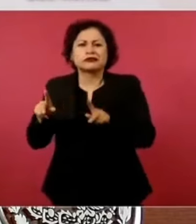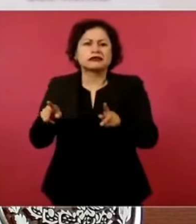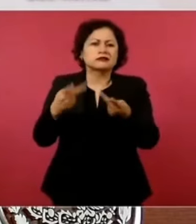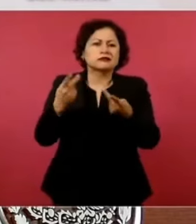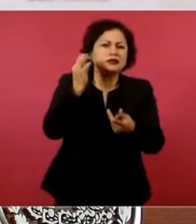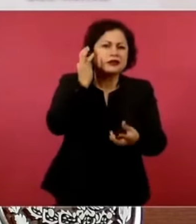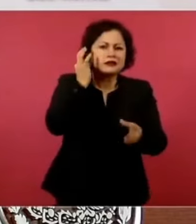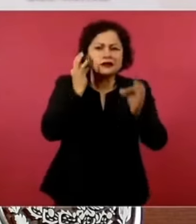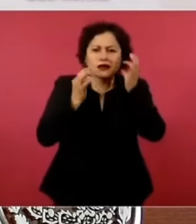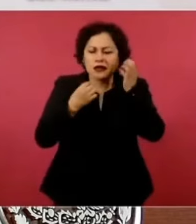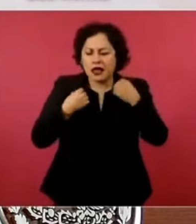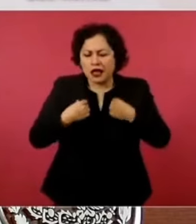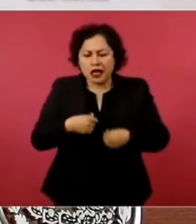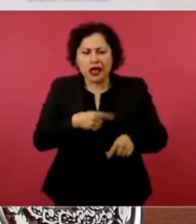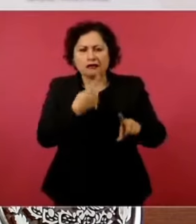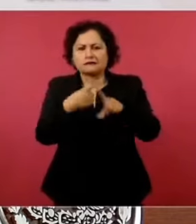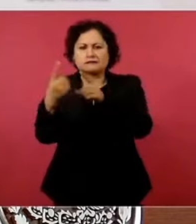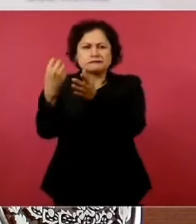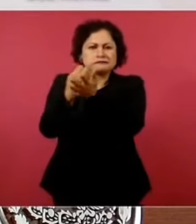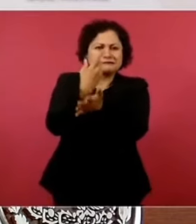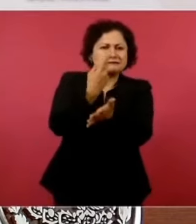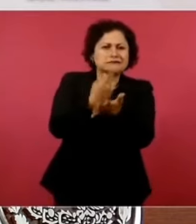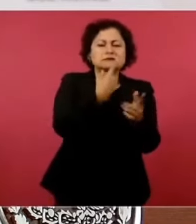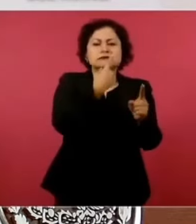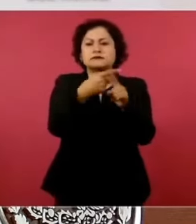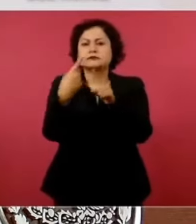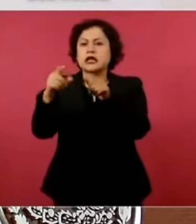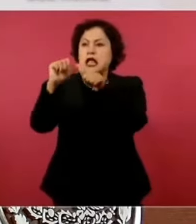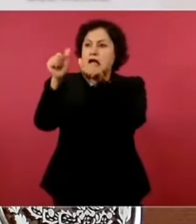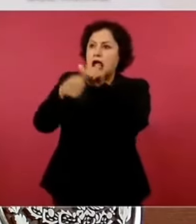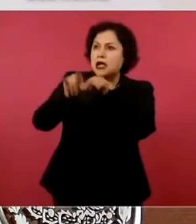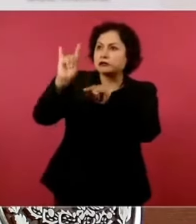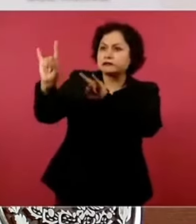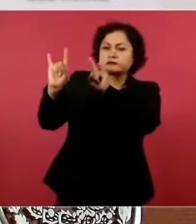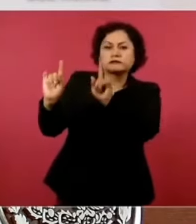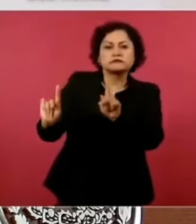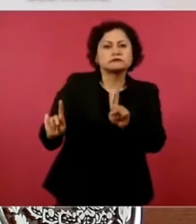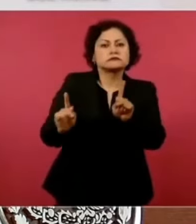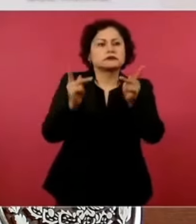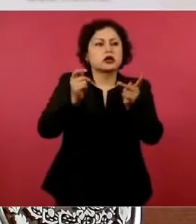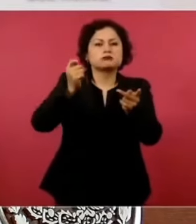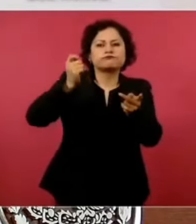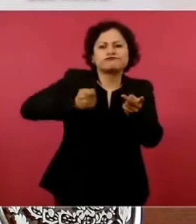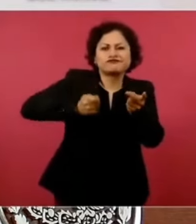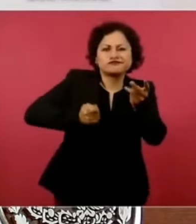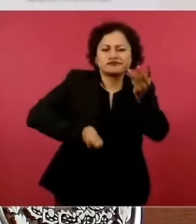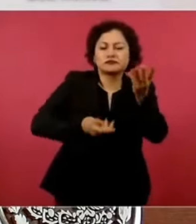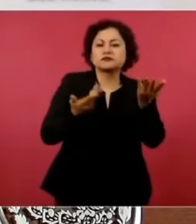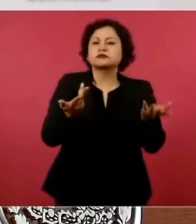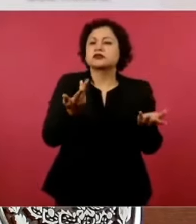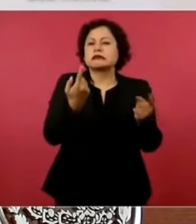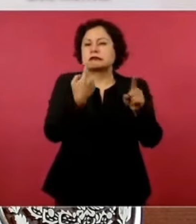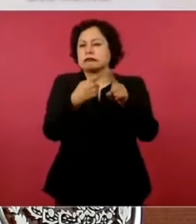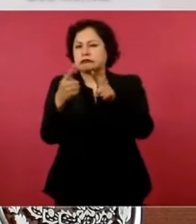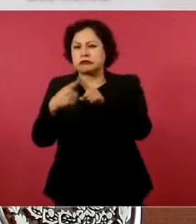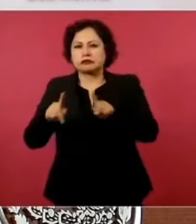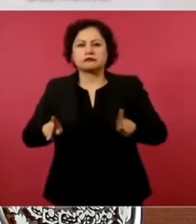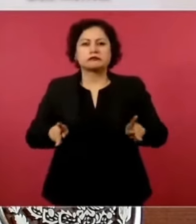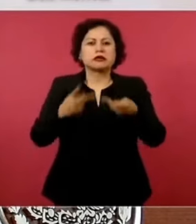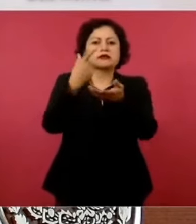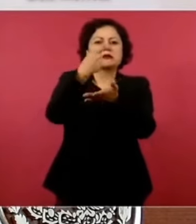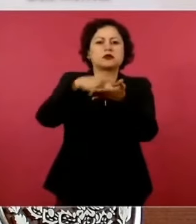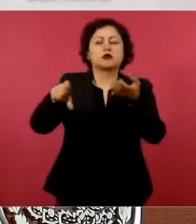joyas, subastas de arte, distribución y comercialización de todo tipo de vehículos,